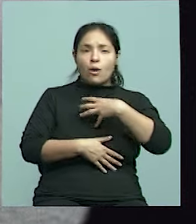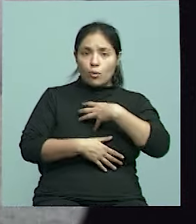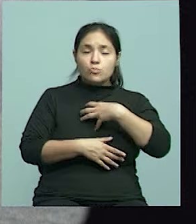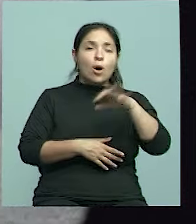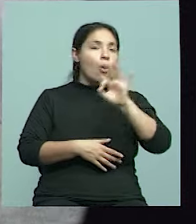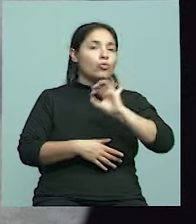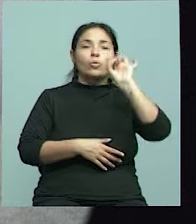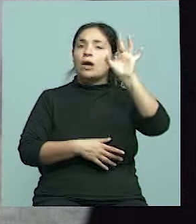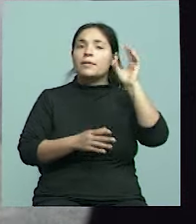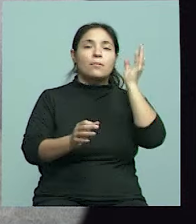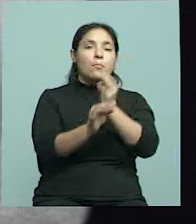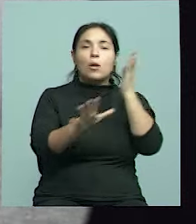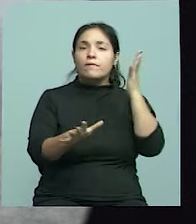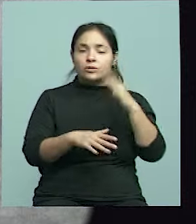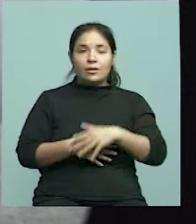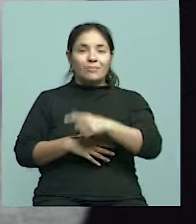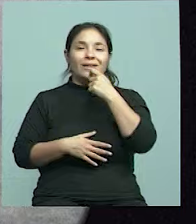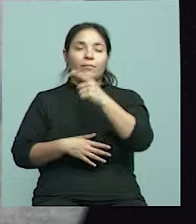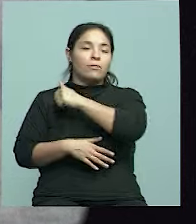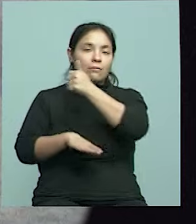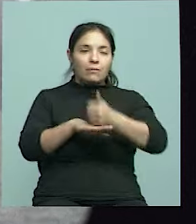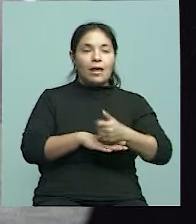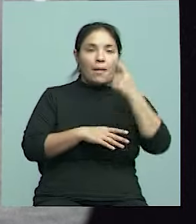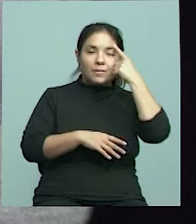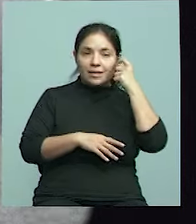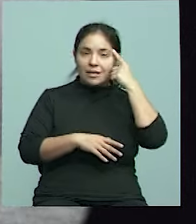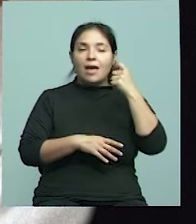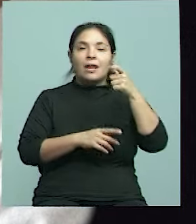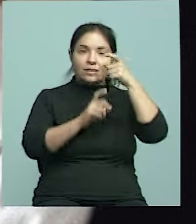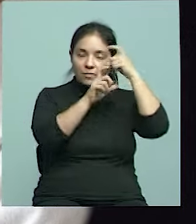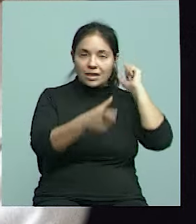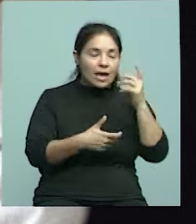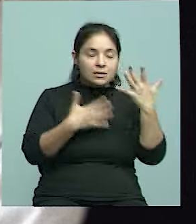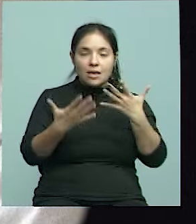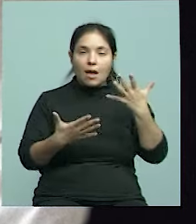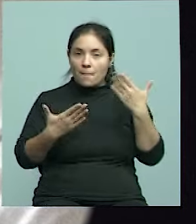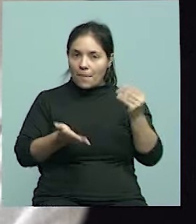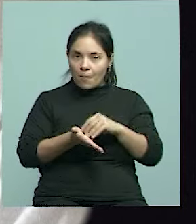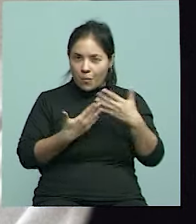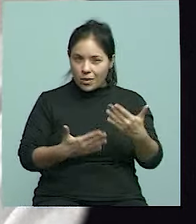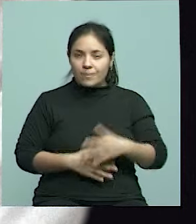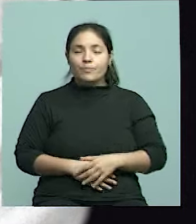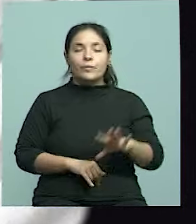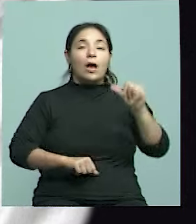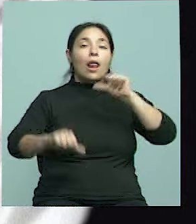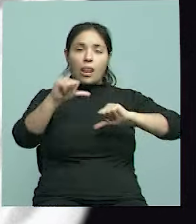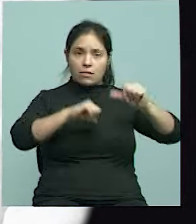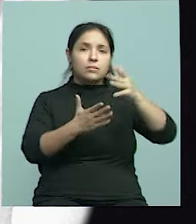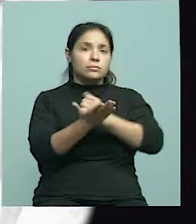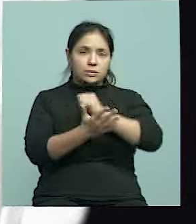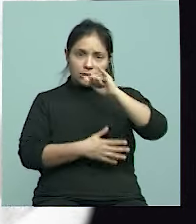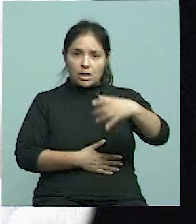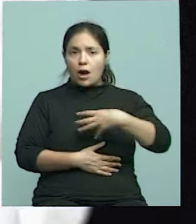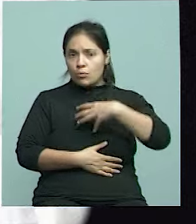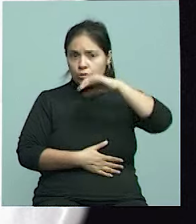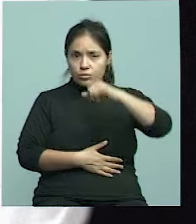profesional, más que académico, de experiencia? Sí. No, en el laboratorio también aceptamos estudiantes,